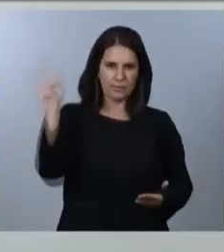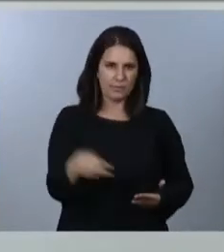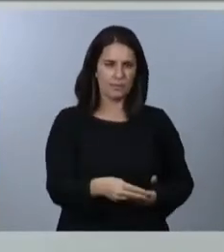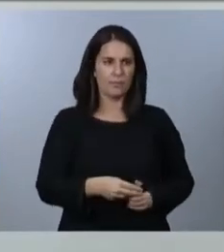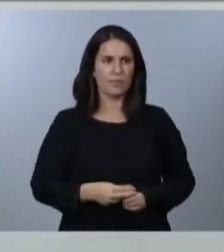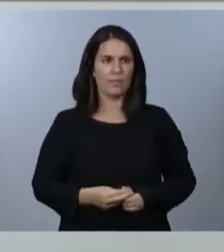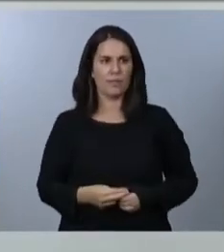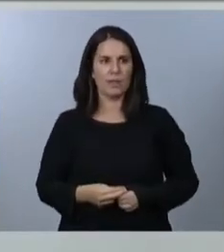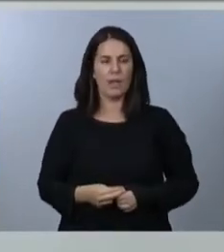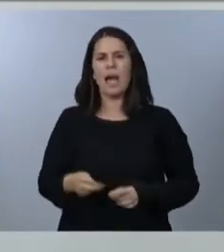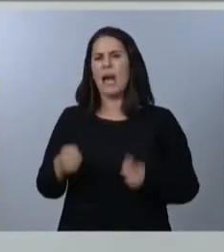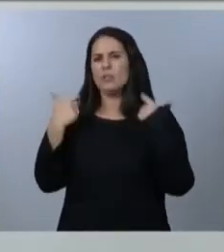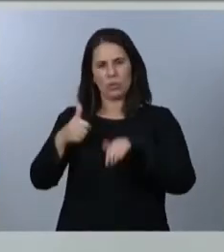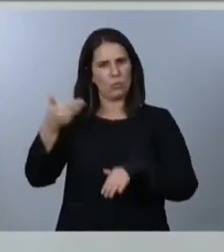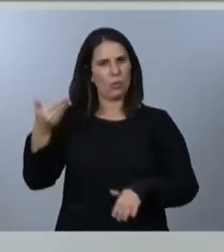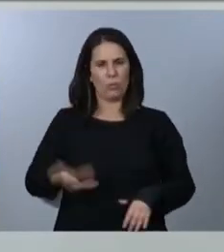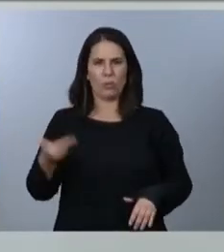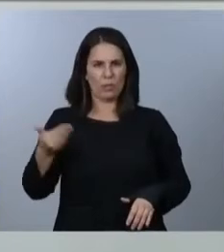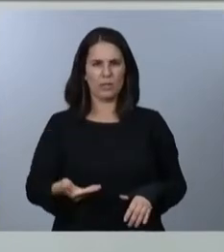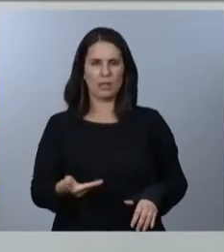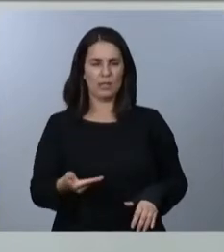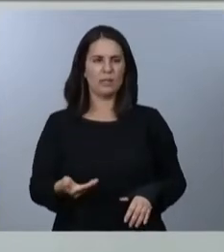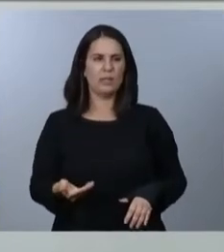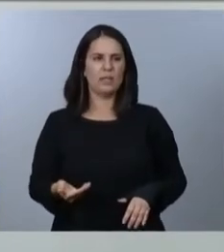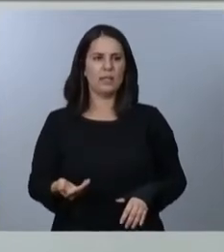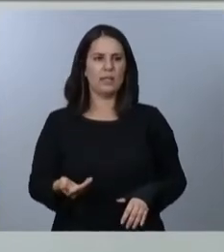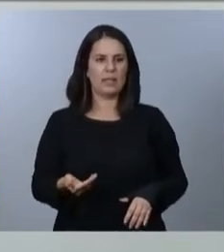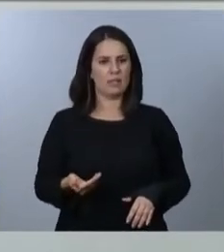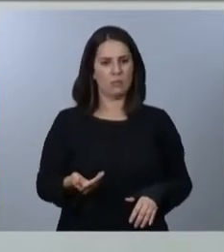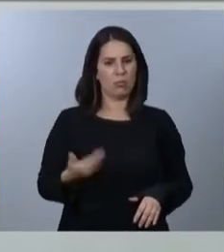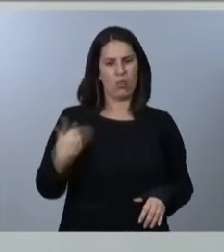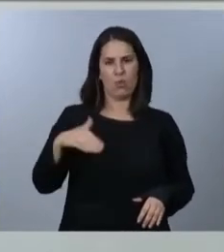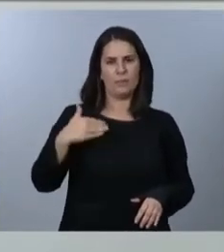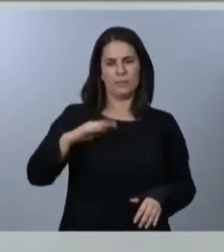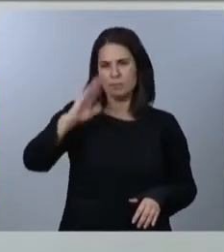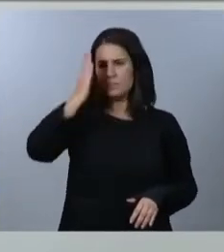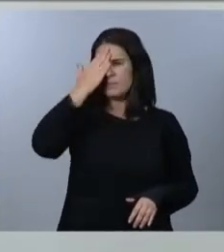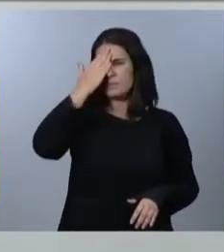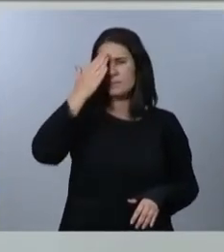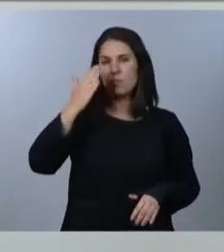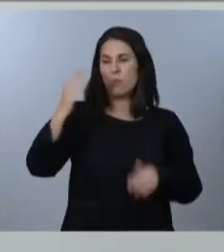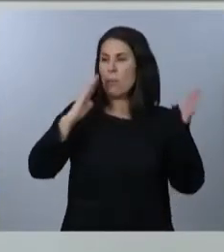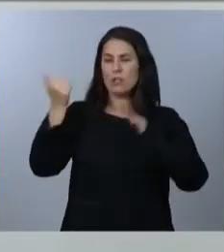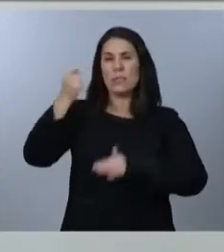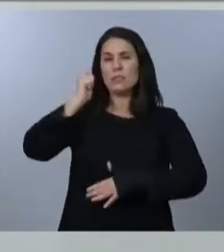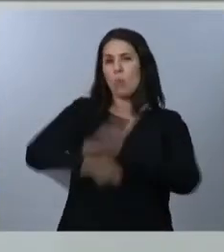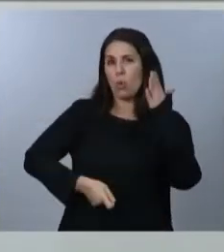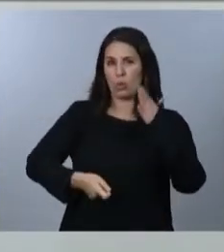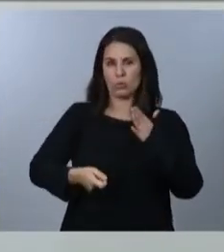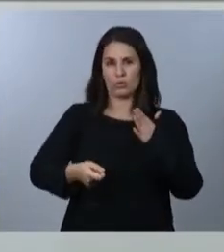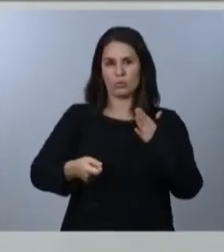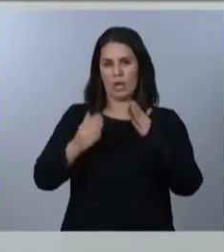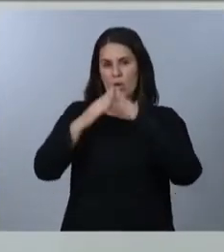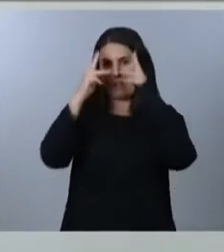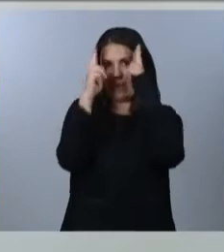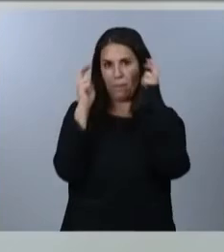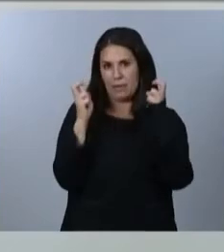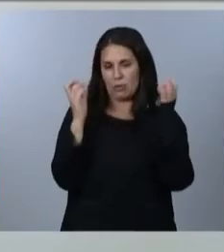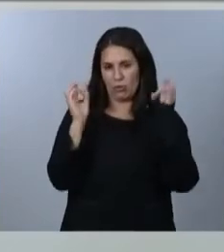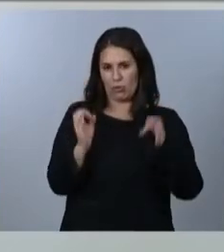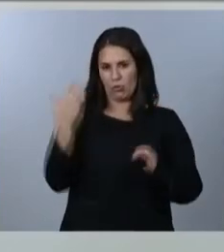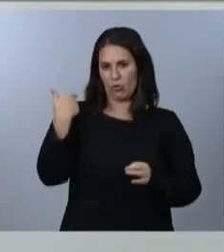sector muy importante que ha sido vital en los momentos más duros del confinamiento total que vivimos en los meses de